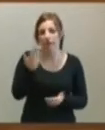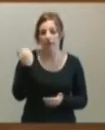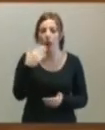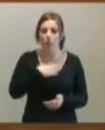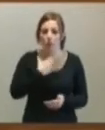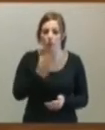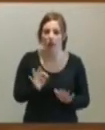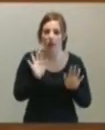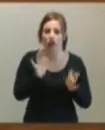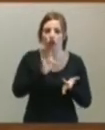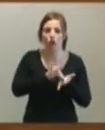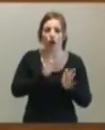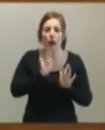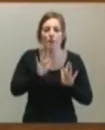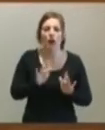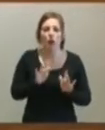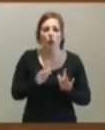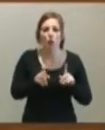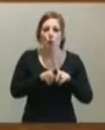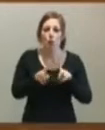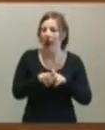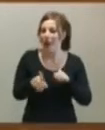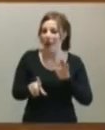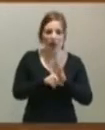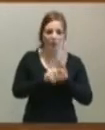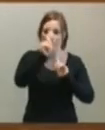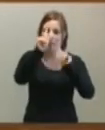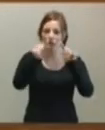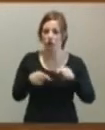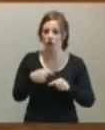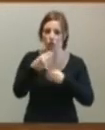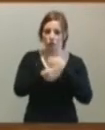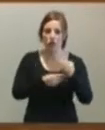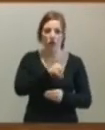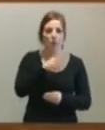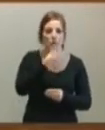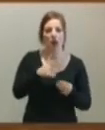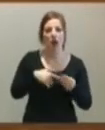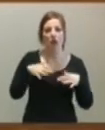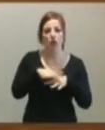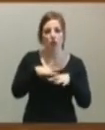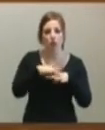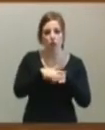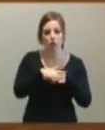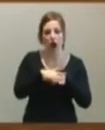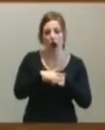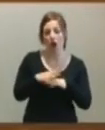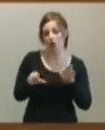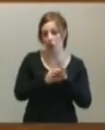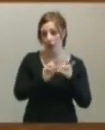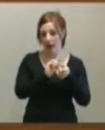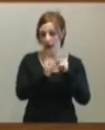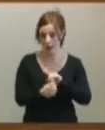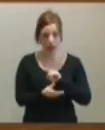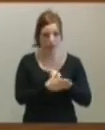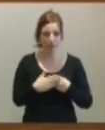correcta, no va a utilizar la ley de presupuestos, no va a utilizar la ley de presupuestos para cambiar la estructura institucional de esta comunidad autónoma, que